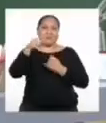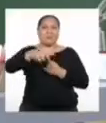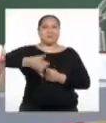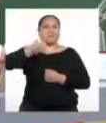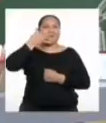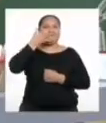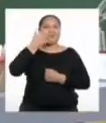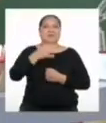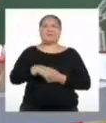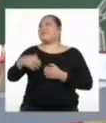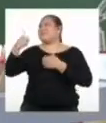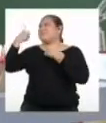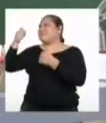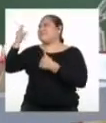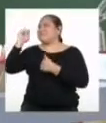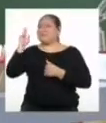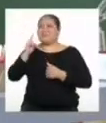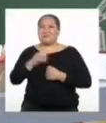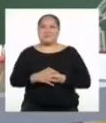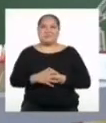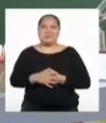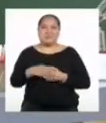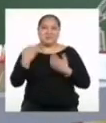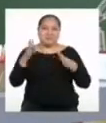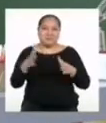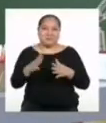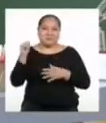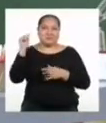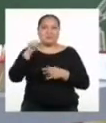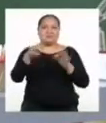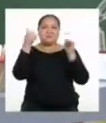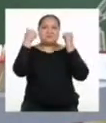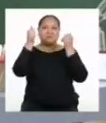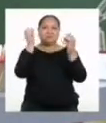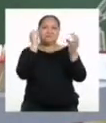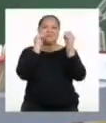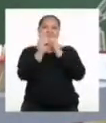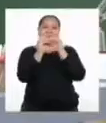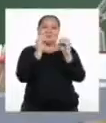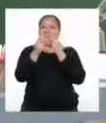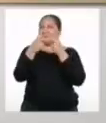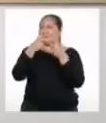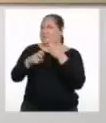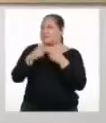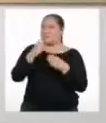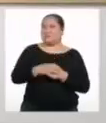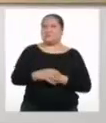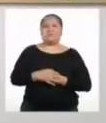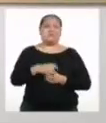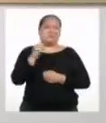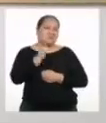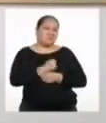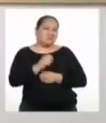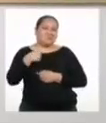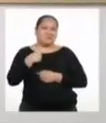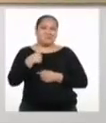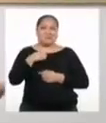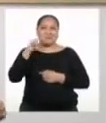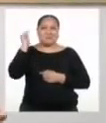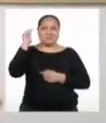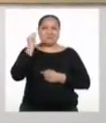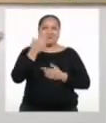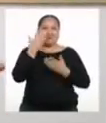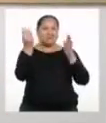llamada. Buena, profesora. Entonces ha sido un caso exitoso de resolución de conflicto. Algo así. Puedo dar un